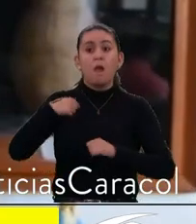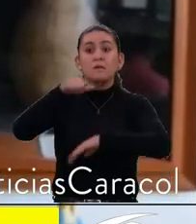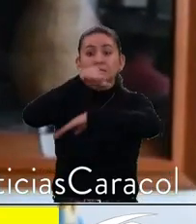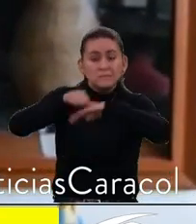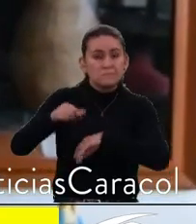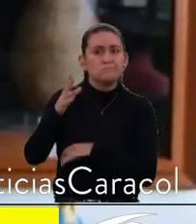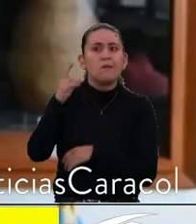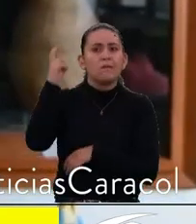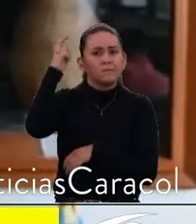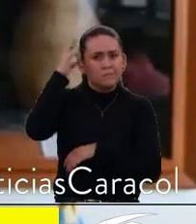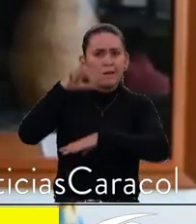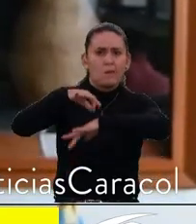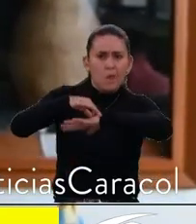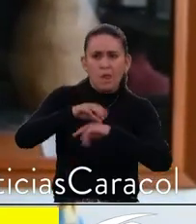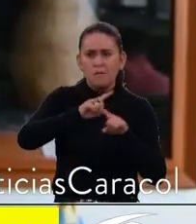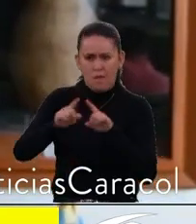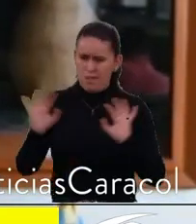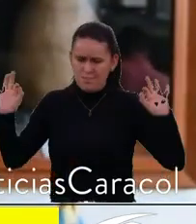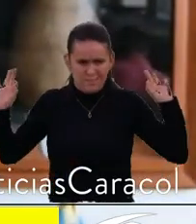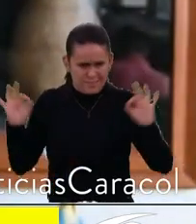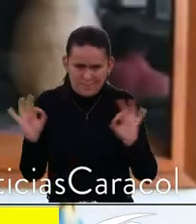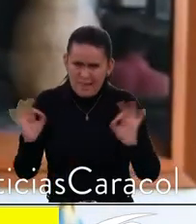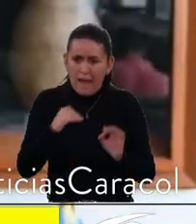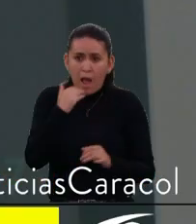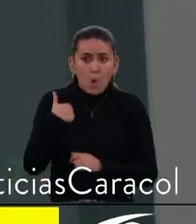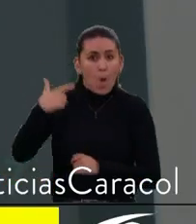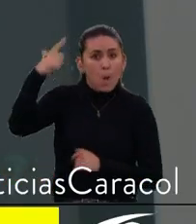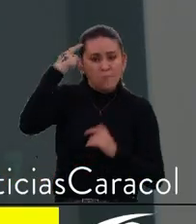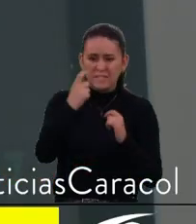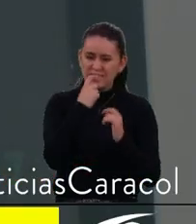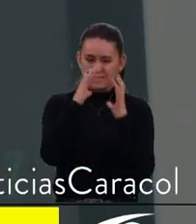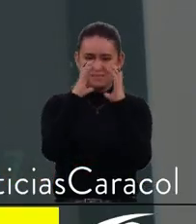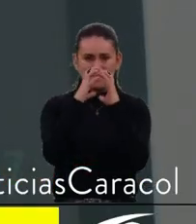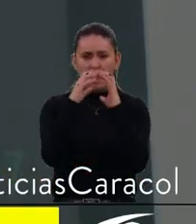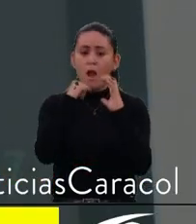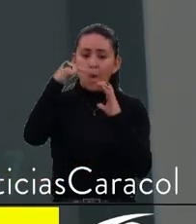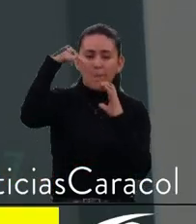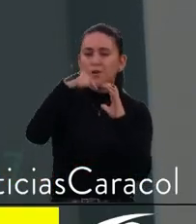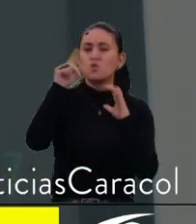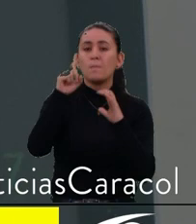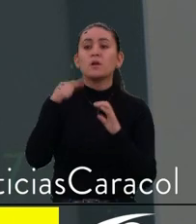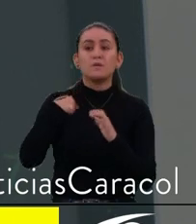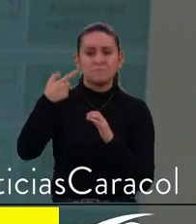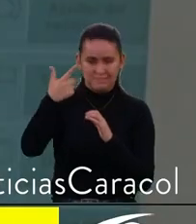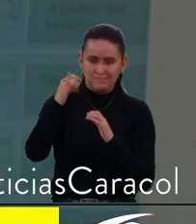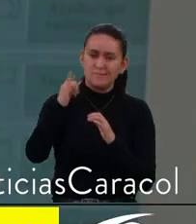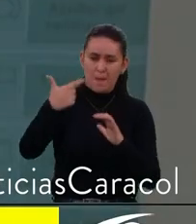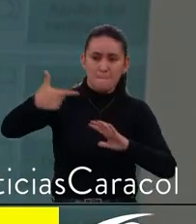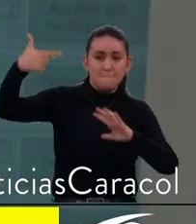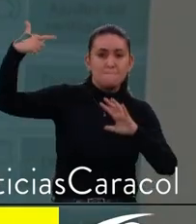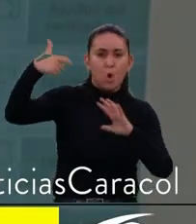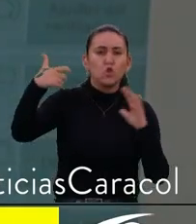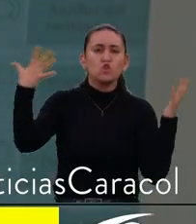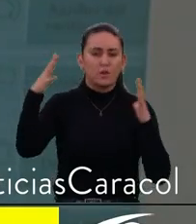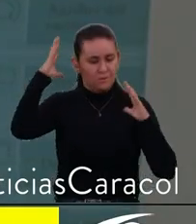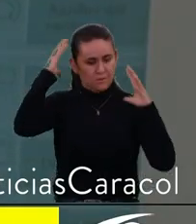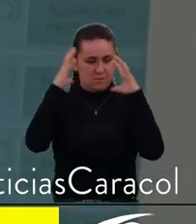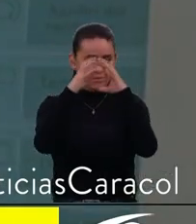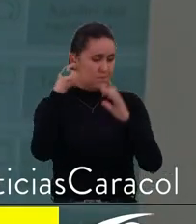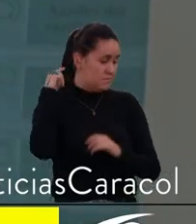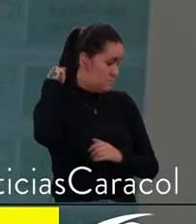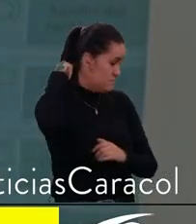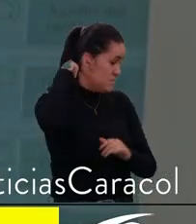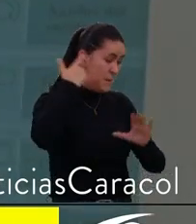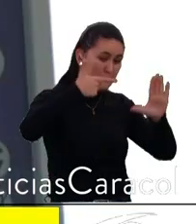neurología y cuidado intensivo. No hay ninguna intracranial, pero hay una de las heridas que está en la base del cráneo y el cuello